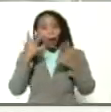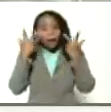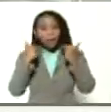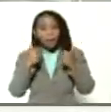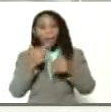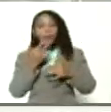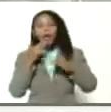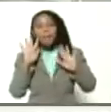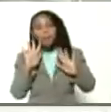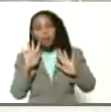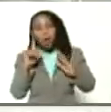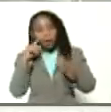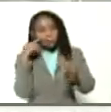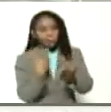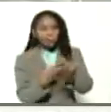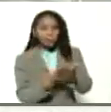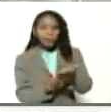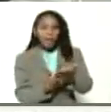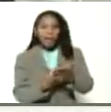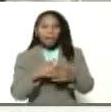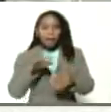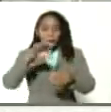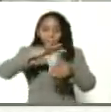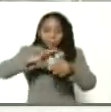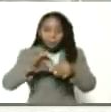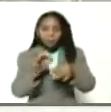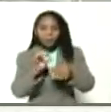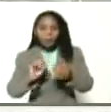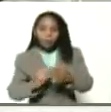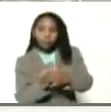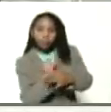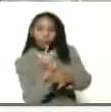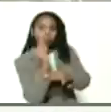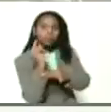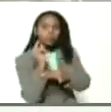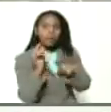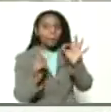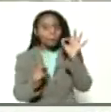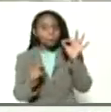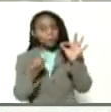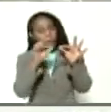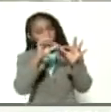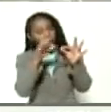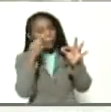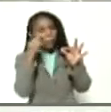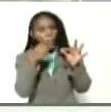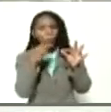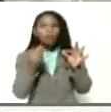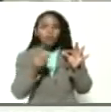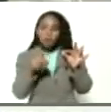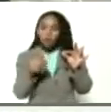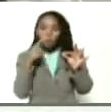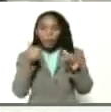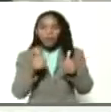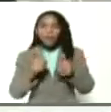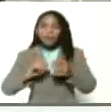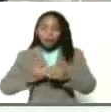ejemplo, la verificación de la calidad de la semilla, la determinación de los esquemas de germinación,